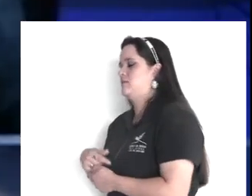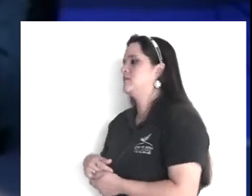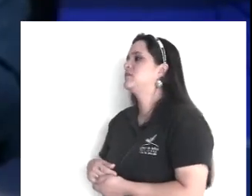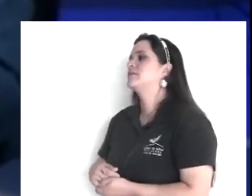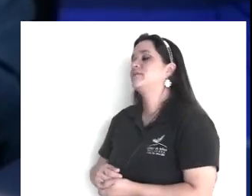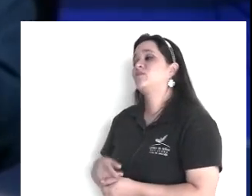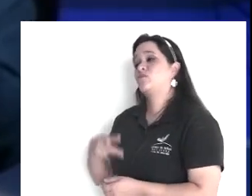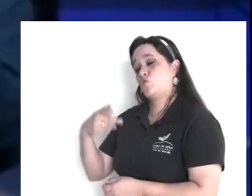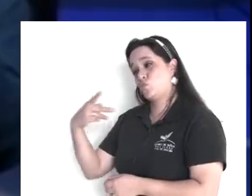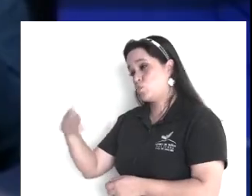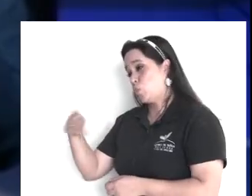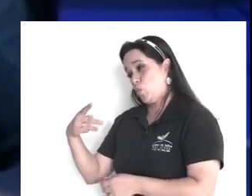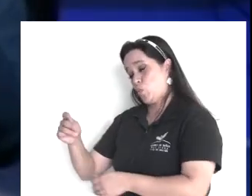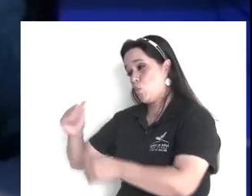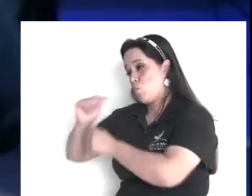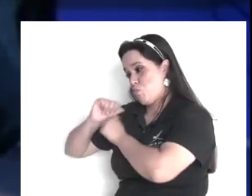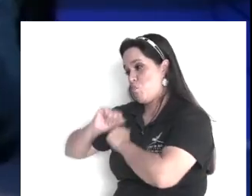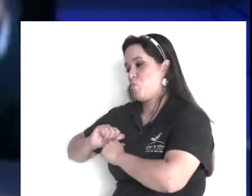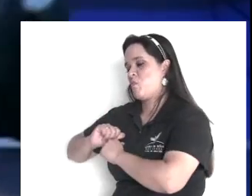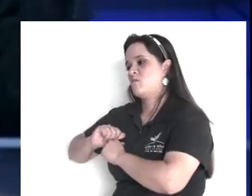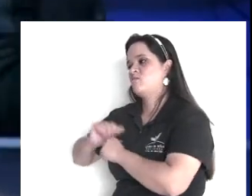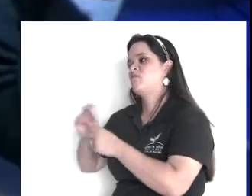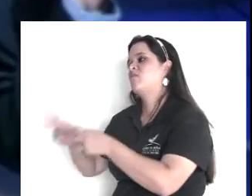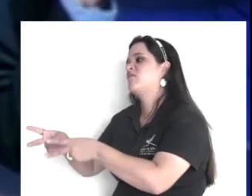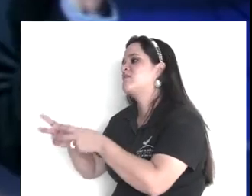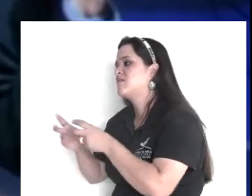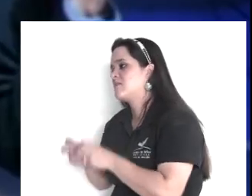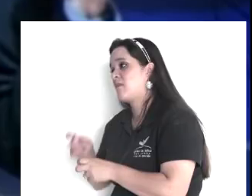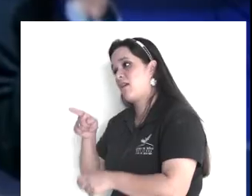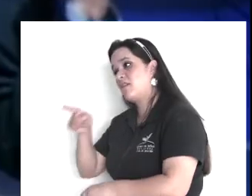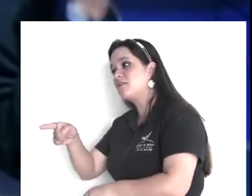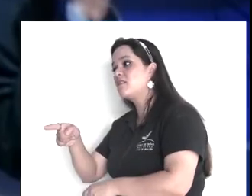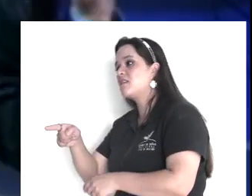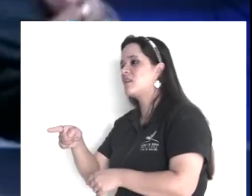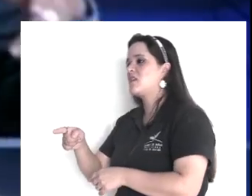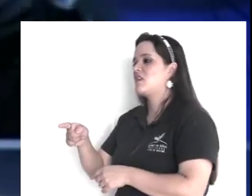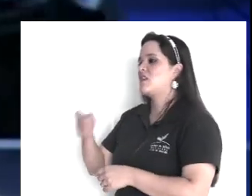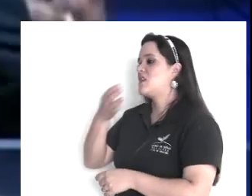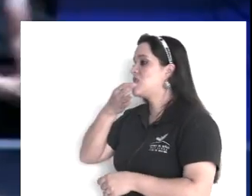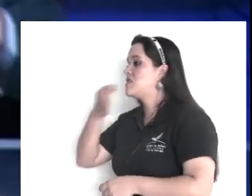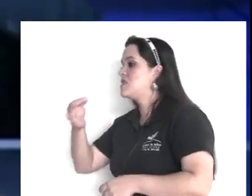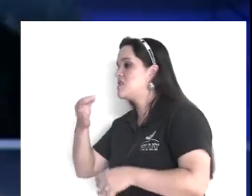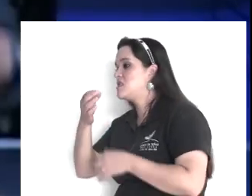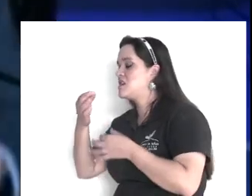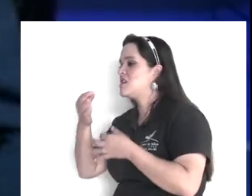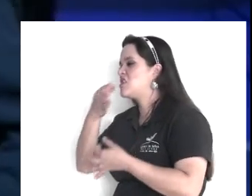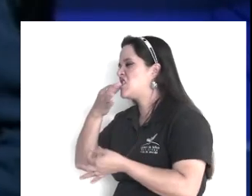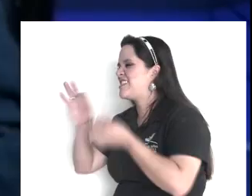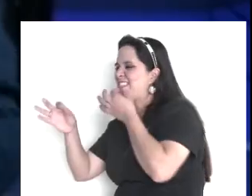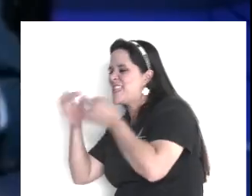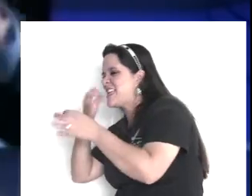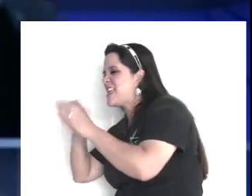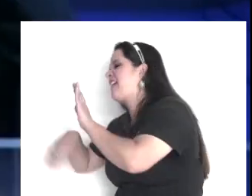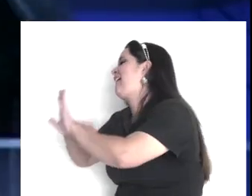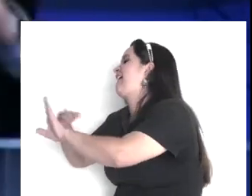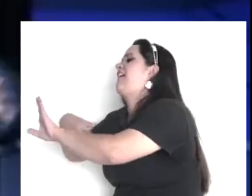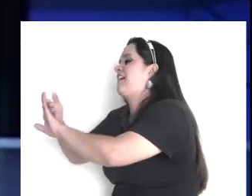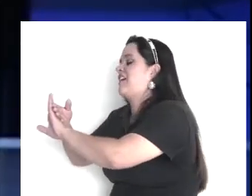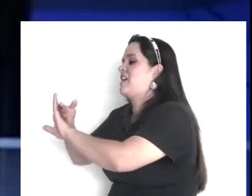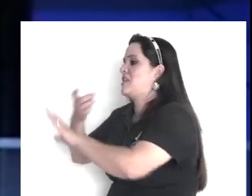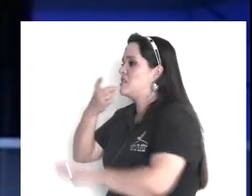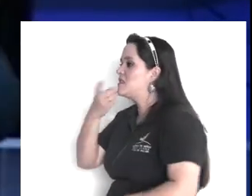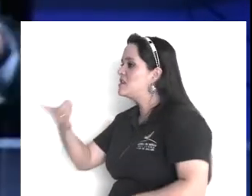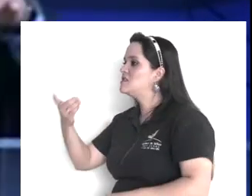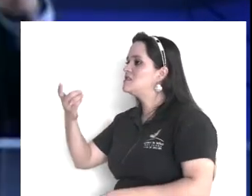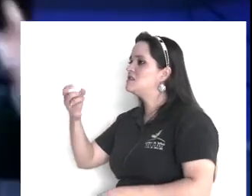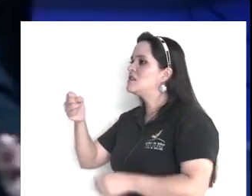lo está robando, el gerente, habla mal de usted, a sus espaldas, dice que usted es, como Hitler, que los